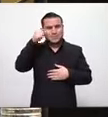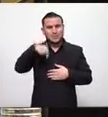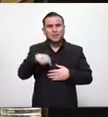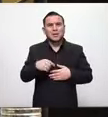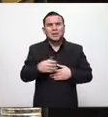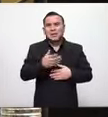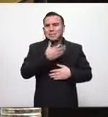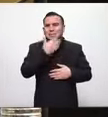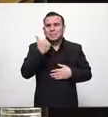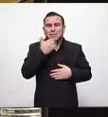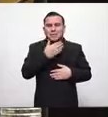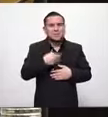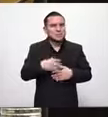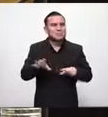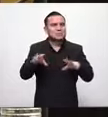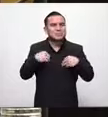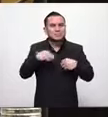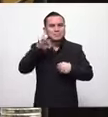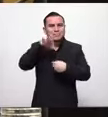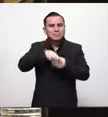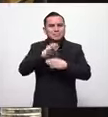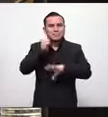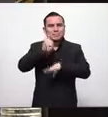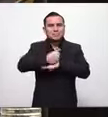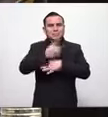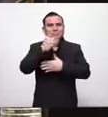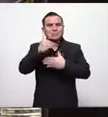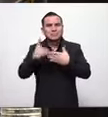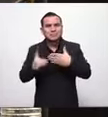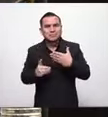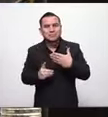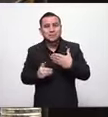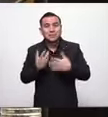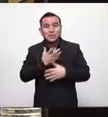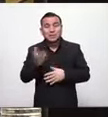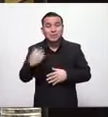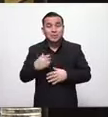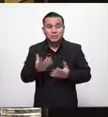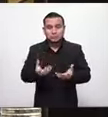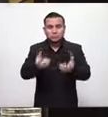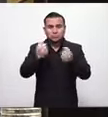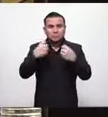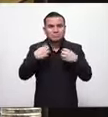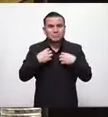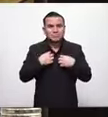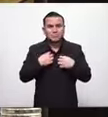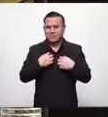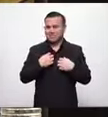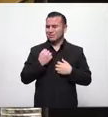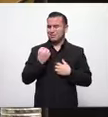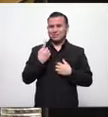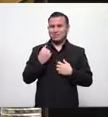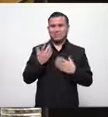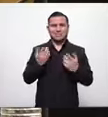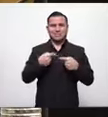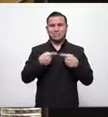se están negando esos decretos que se necesitan para llevar el alivio es muy contradictorio